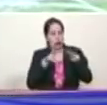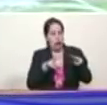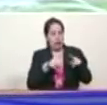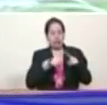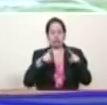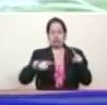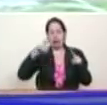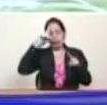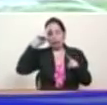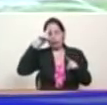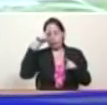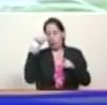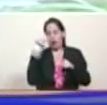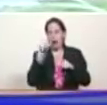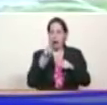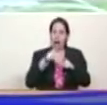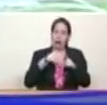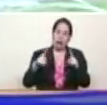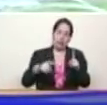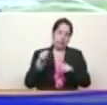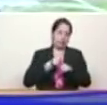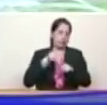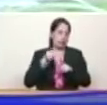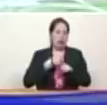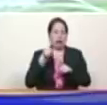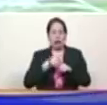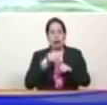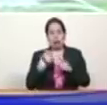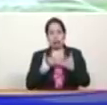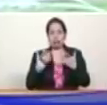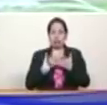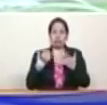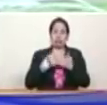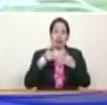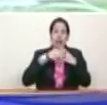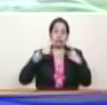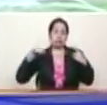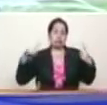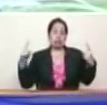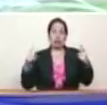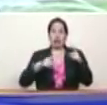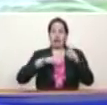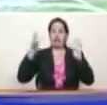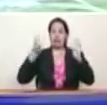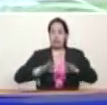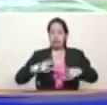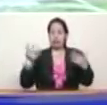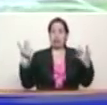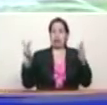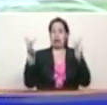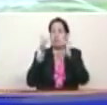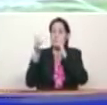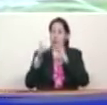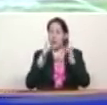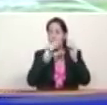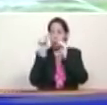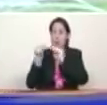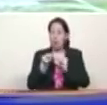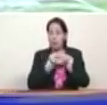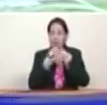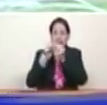multifactorial la llaman nos han hecho una guerra cibernética electromagnética y física y han combinado todos los días